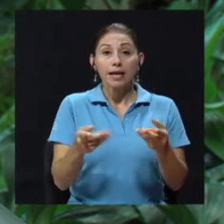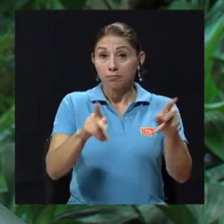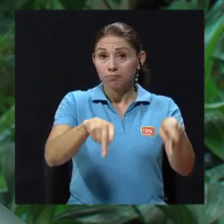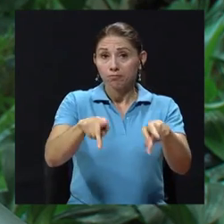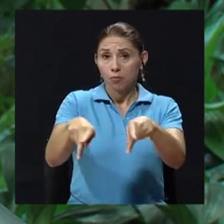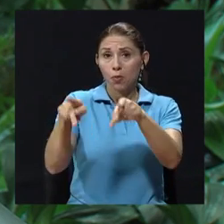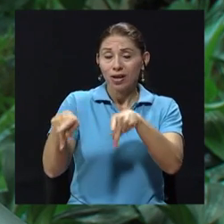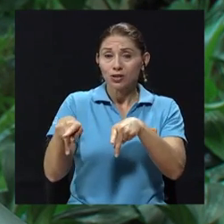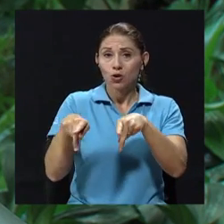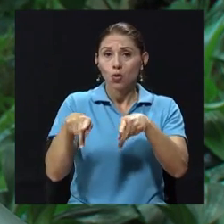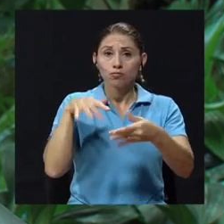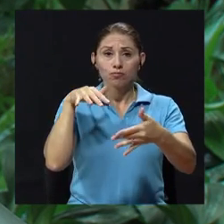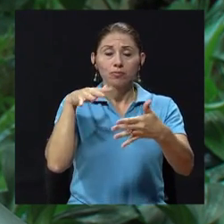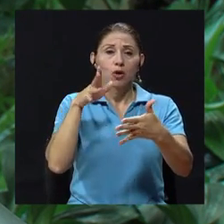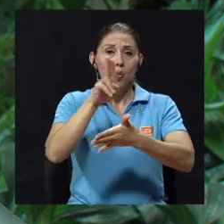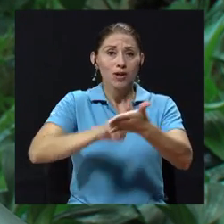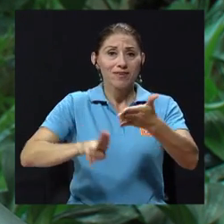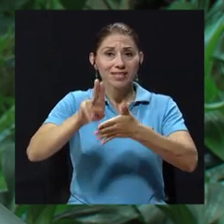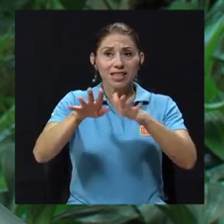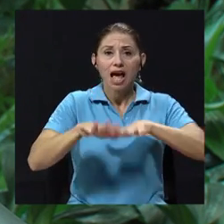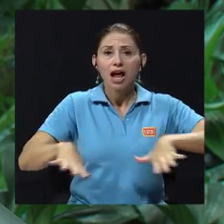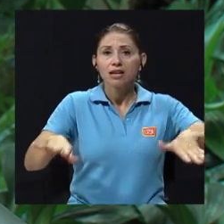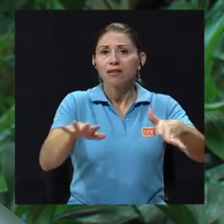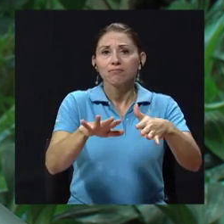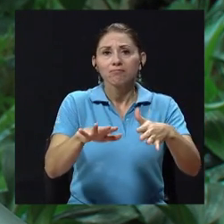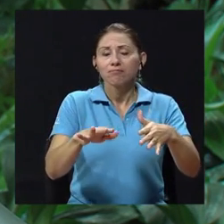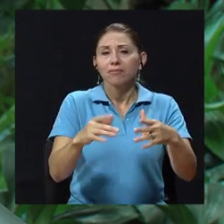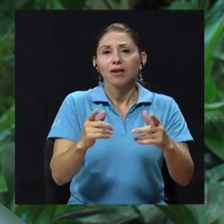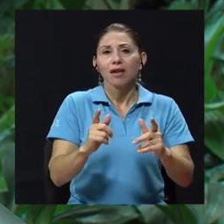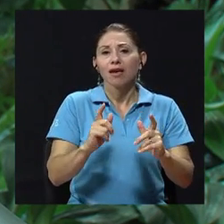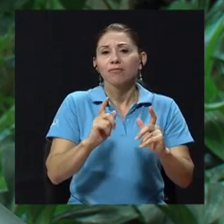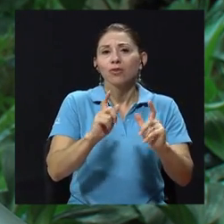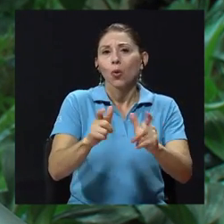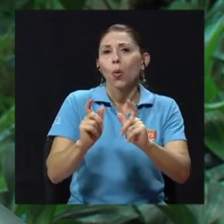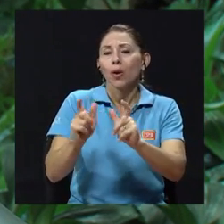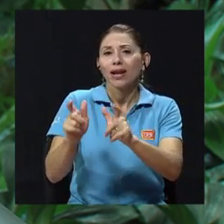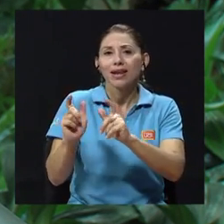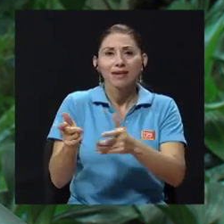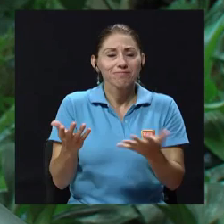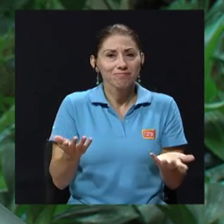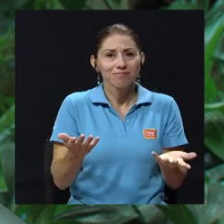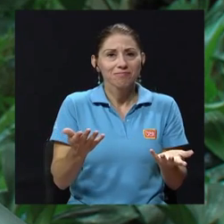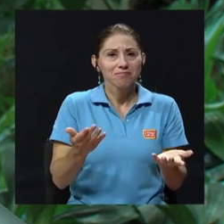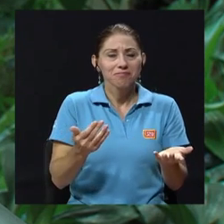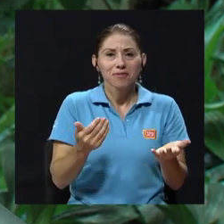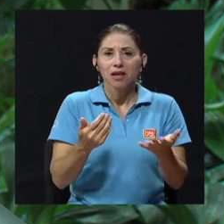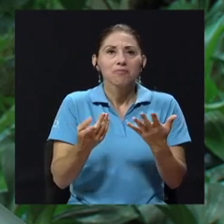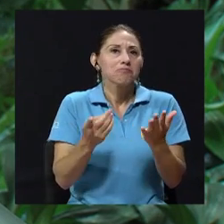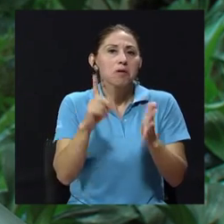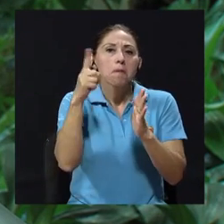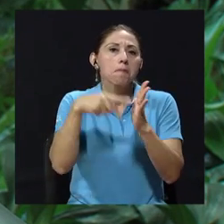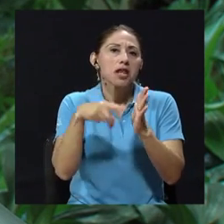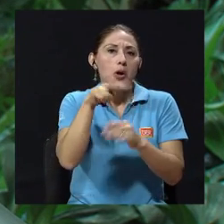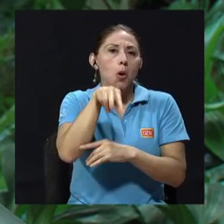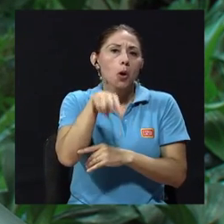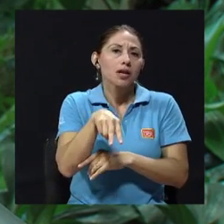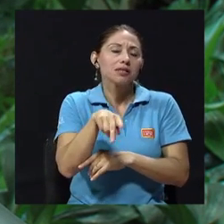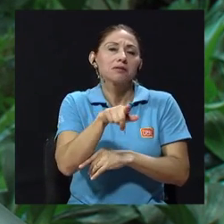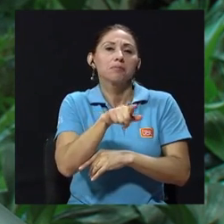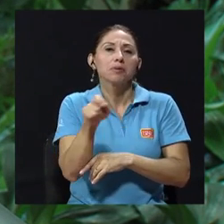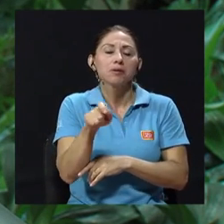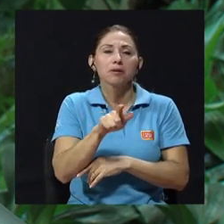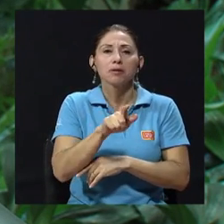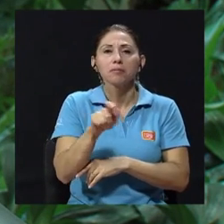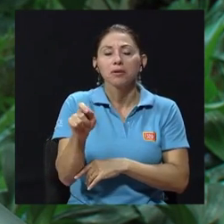involucrar a la población universitaria que done a quien lo busque, a quien quiera, mil colones al